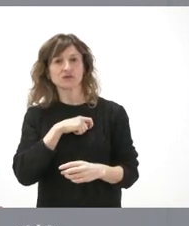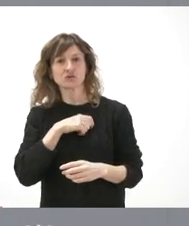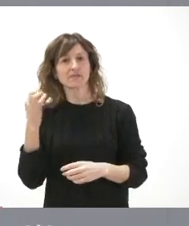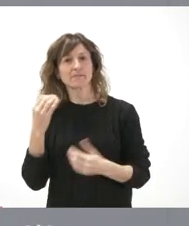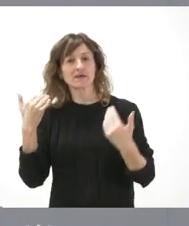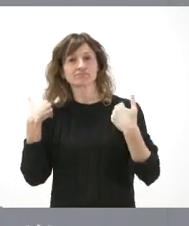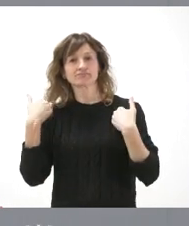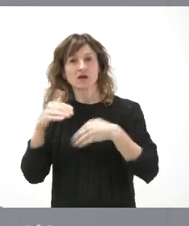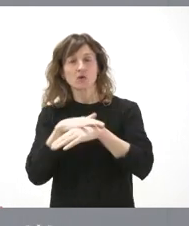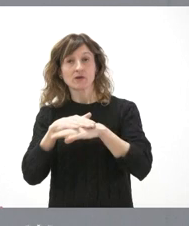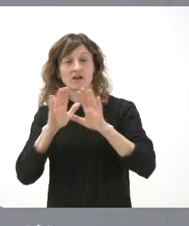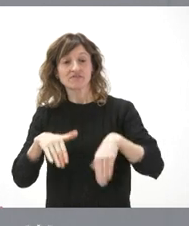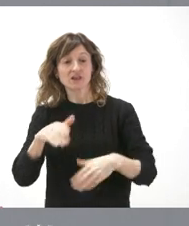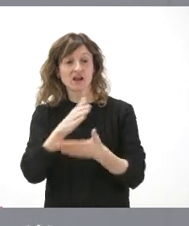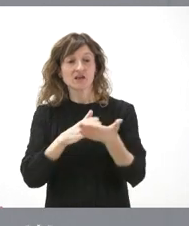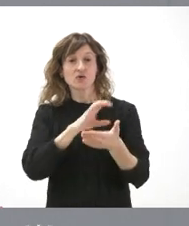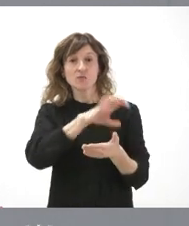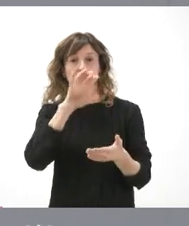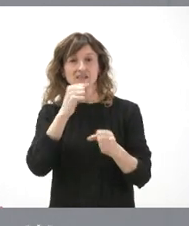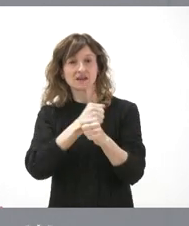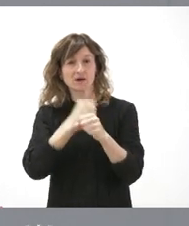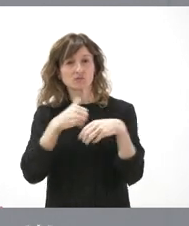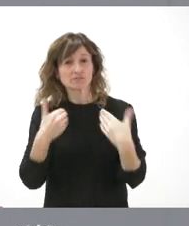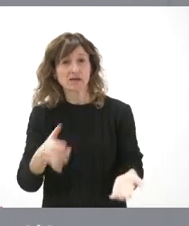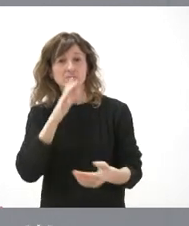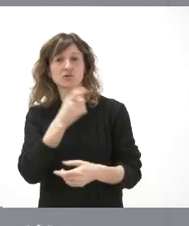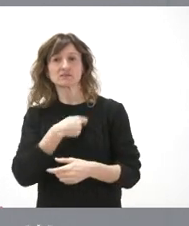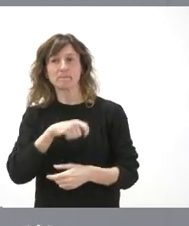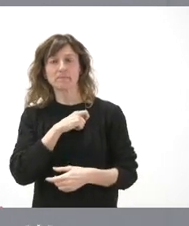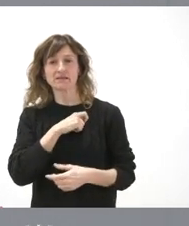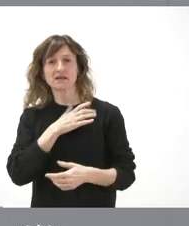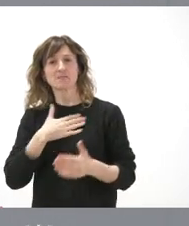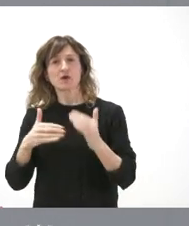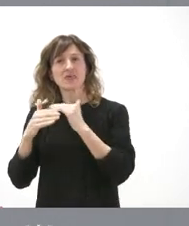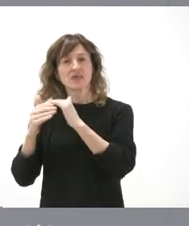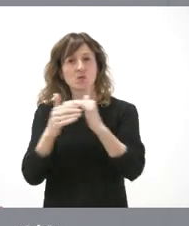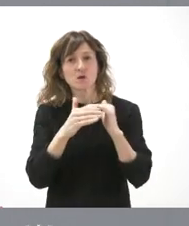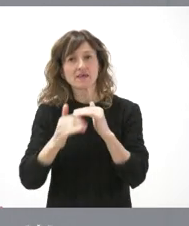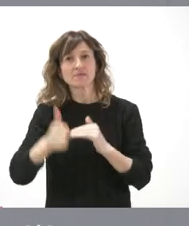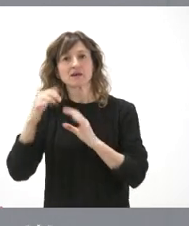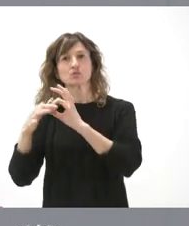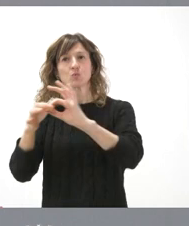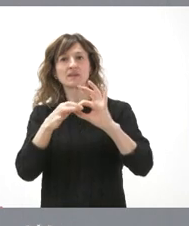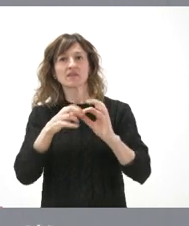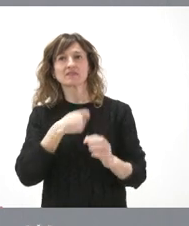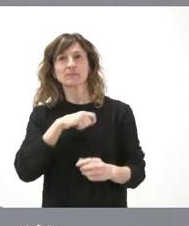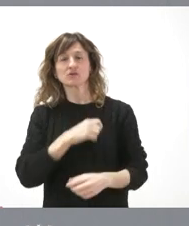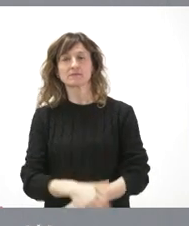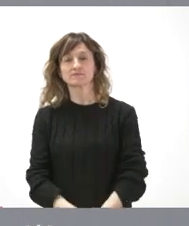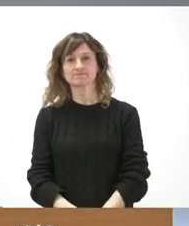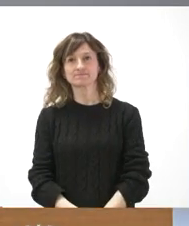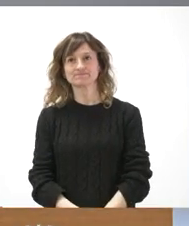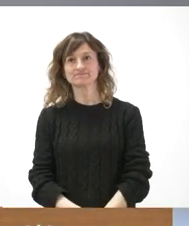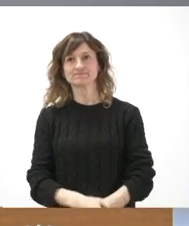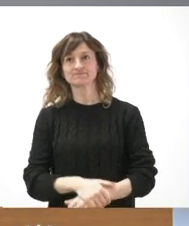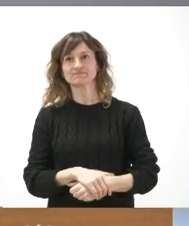el Gobierno y somos las comunidades autónomas quienes más hacemos en este momento por España, por más igualdad y por más unidad entre los españoles. Sí, buenos